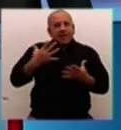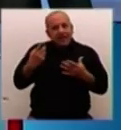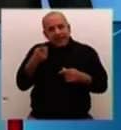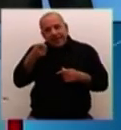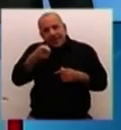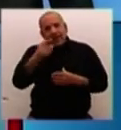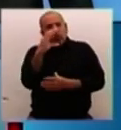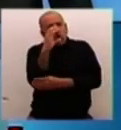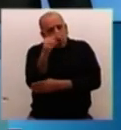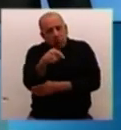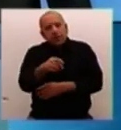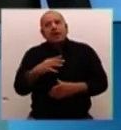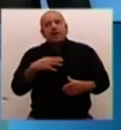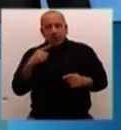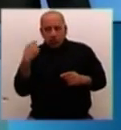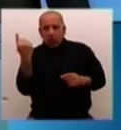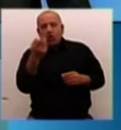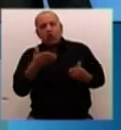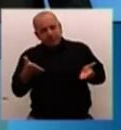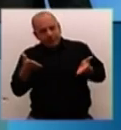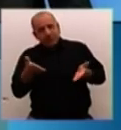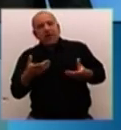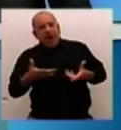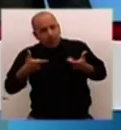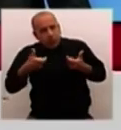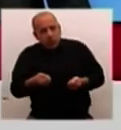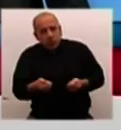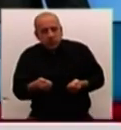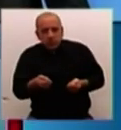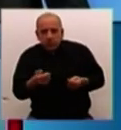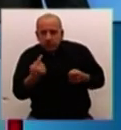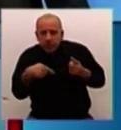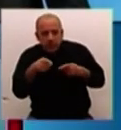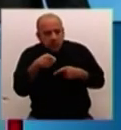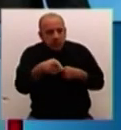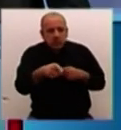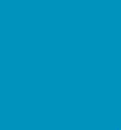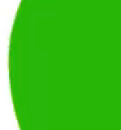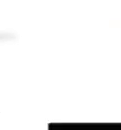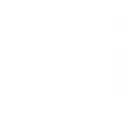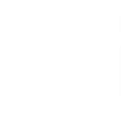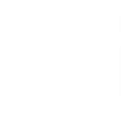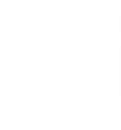qué bien, los vamos a poner allá arriba como el ejemplo y el resultado final un cierto fiasco.